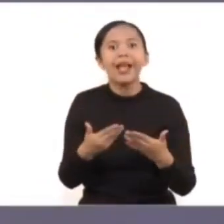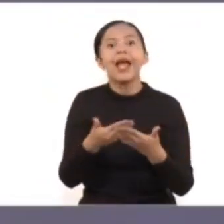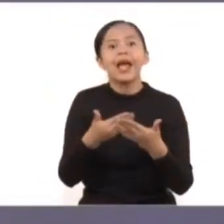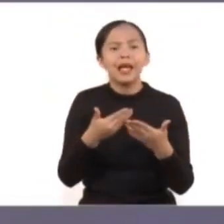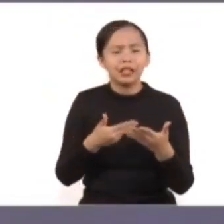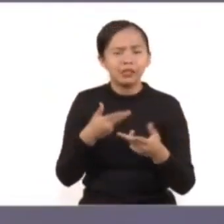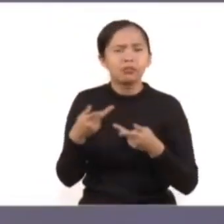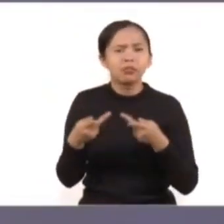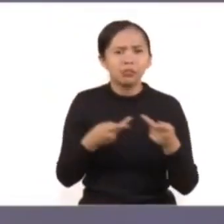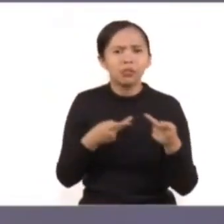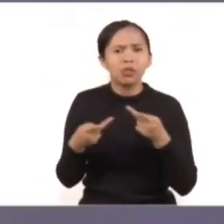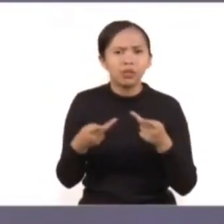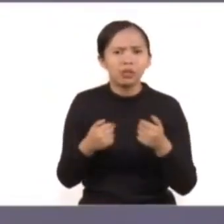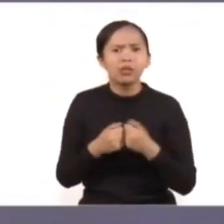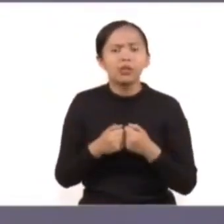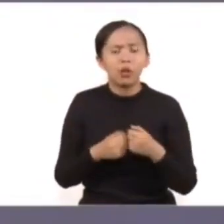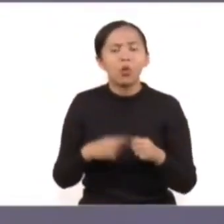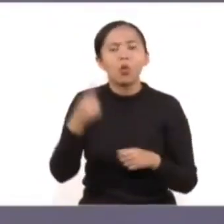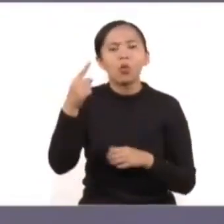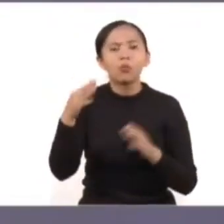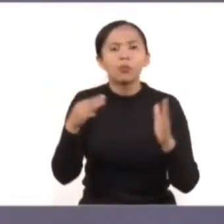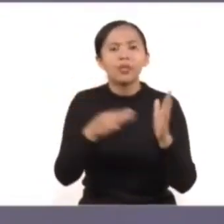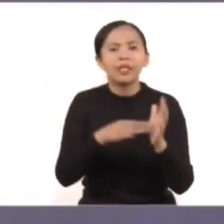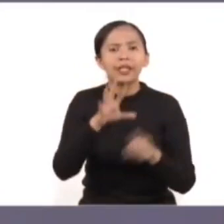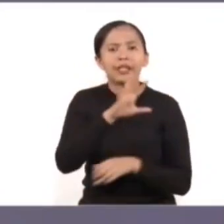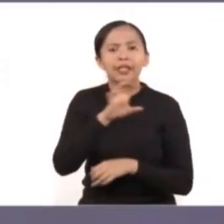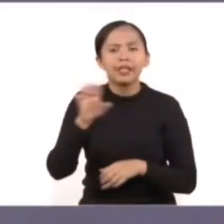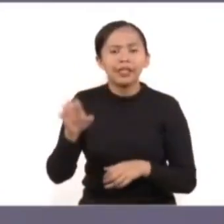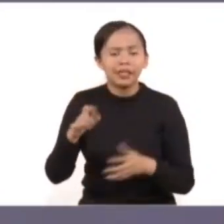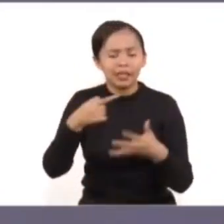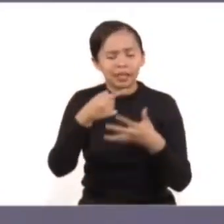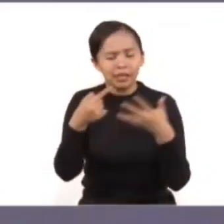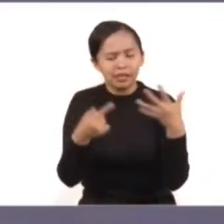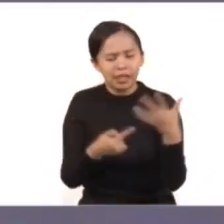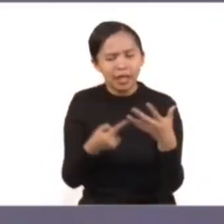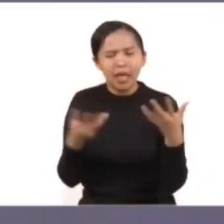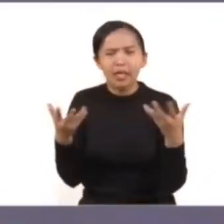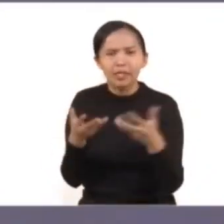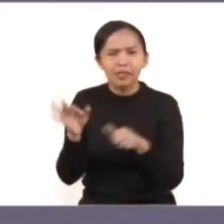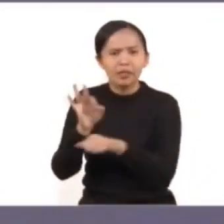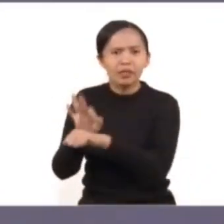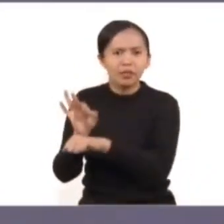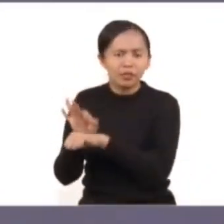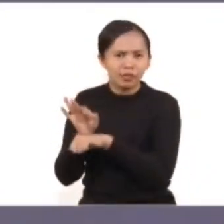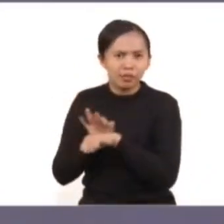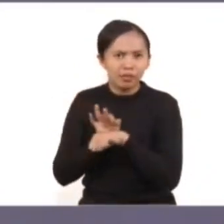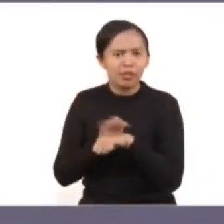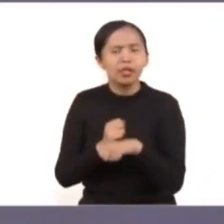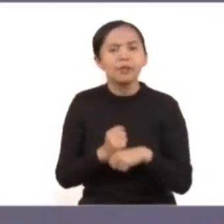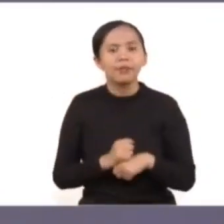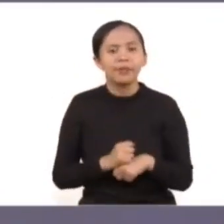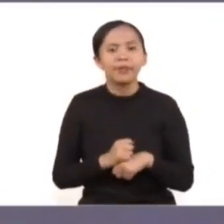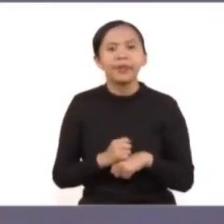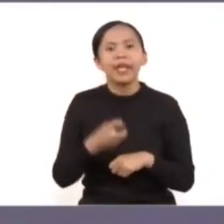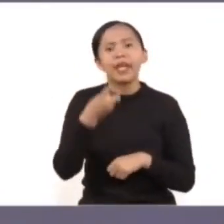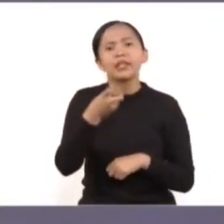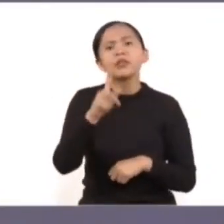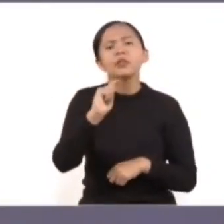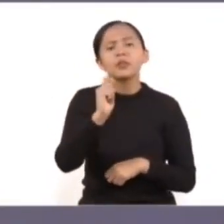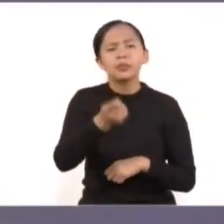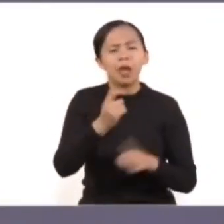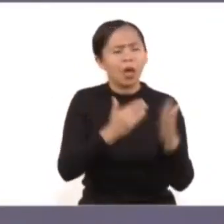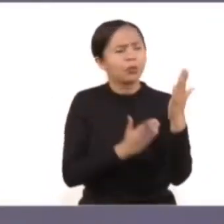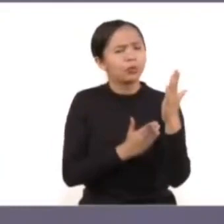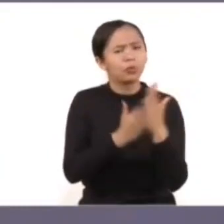protección, mil 546 medidas de protección con un 90 por ciento de efectividad, lo que significa